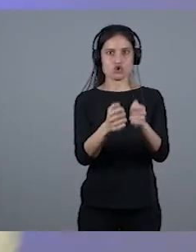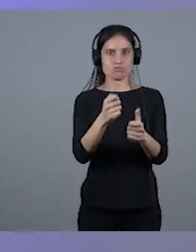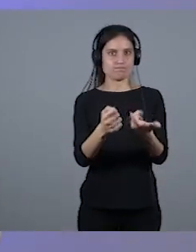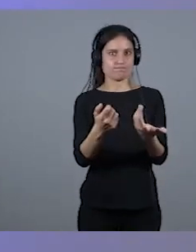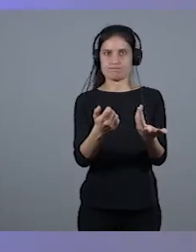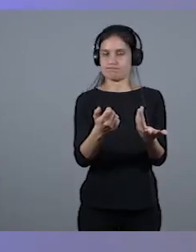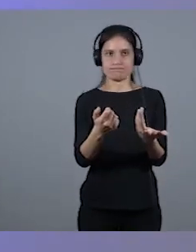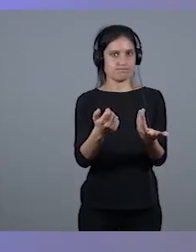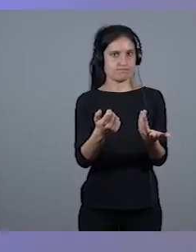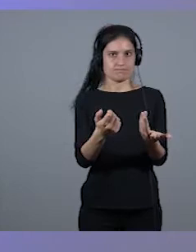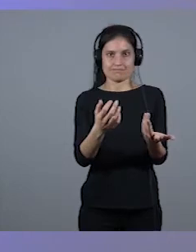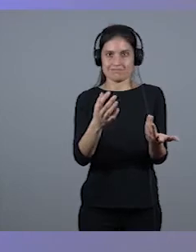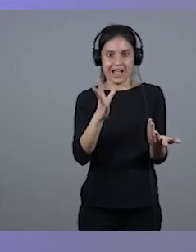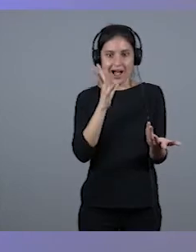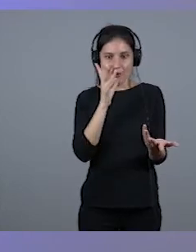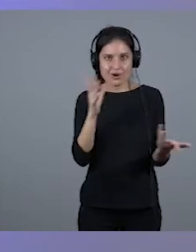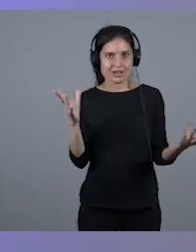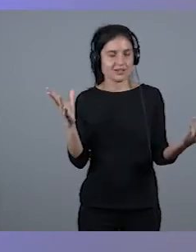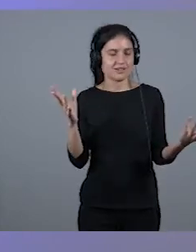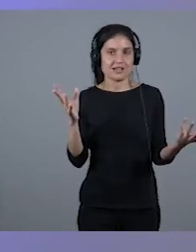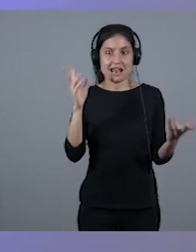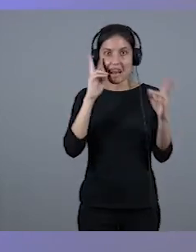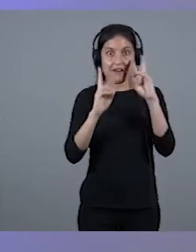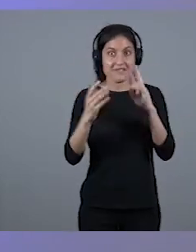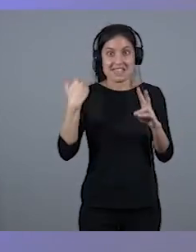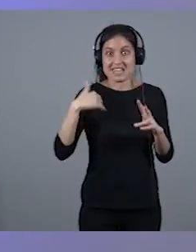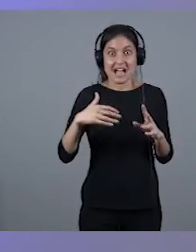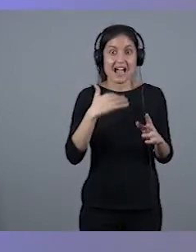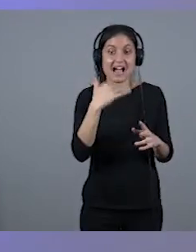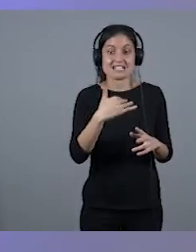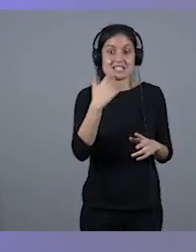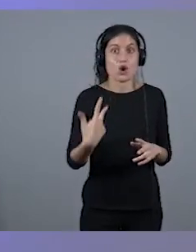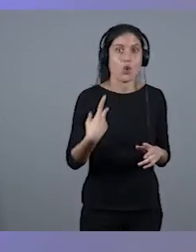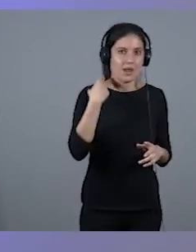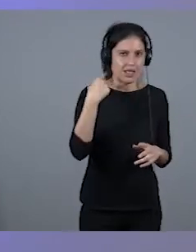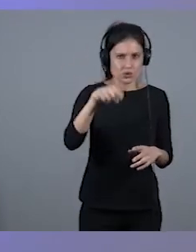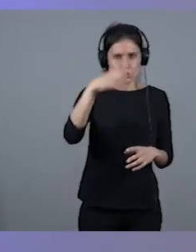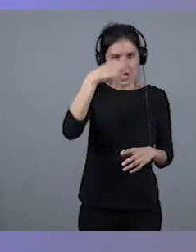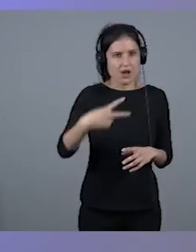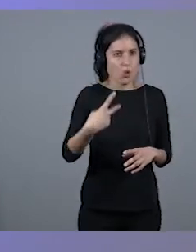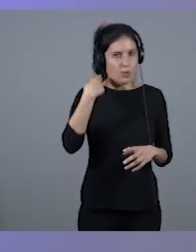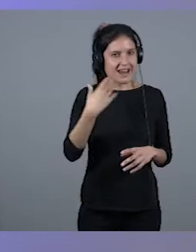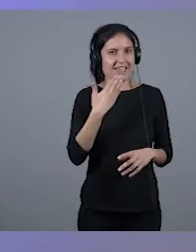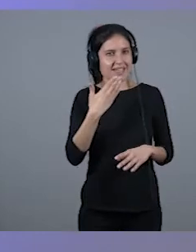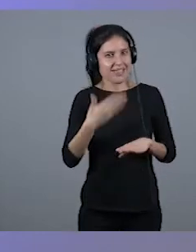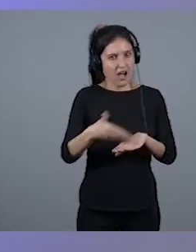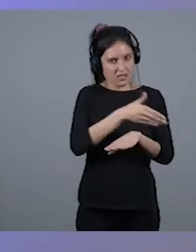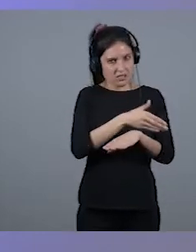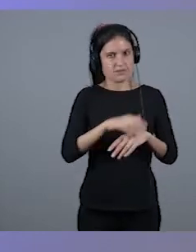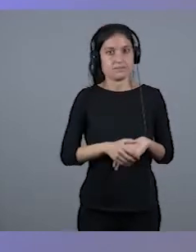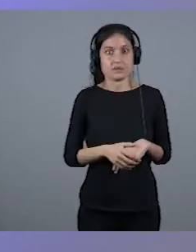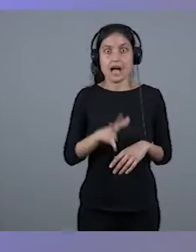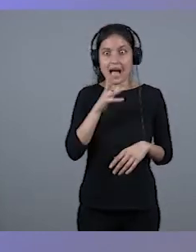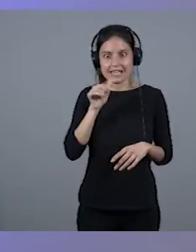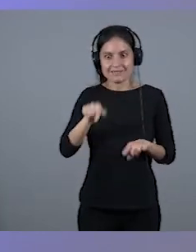y las ve ya, incluso a punto de jubilarse, que sabes que se jubilan un poco antes y demás, y tú dices, ¿cómo hemos cambiado?